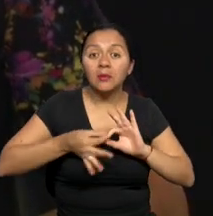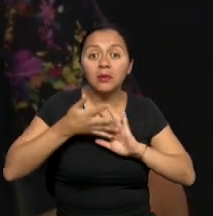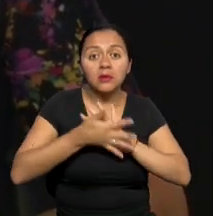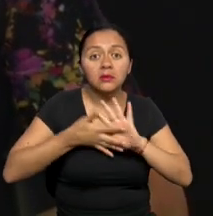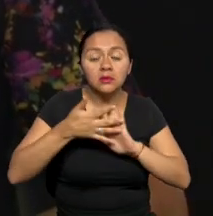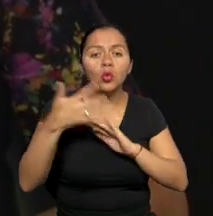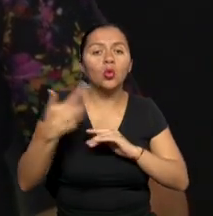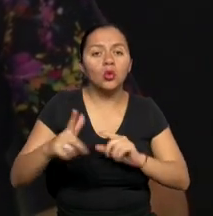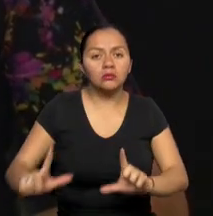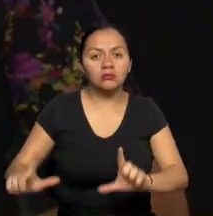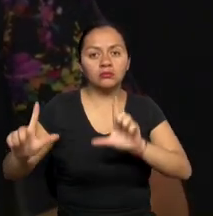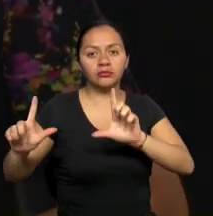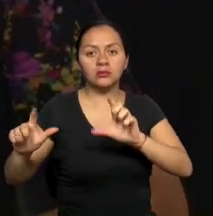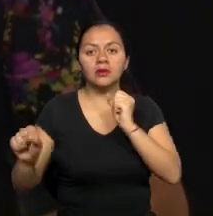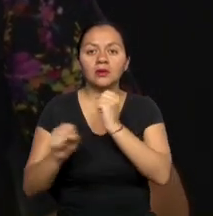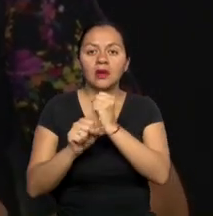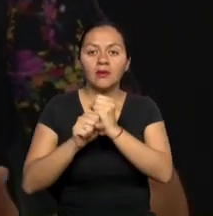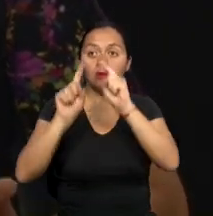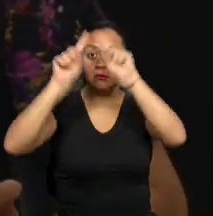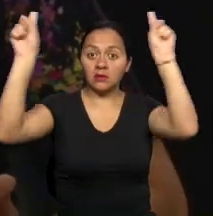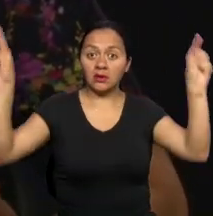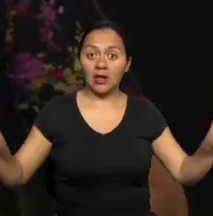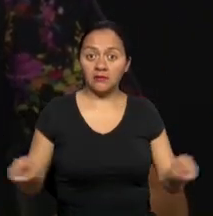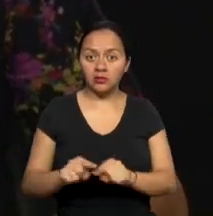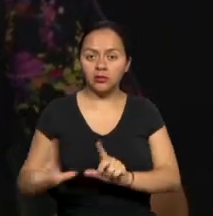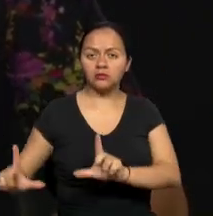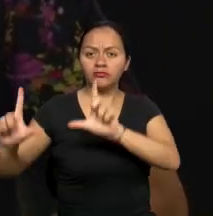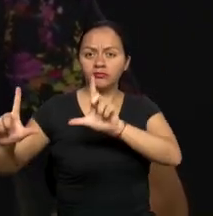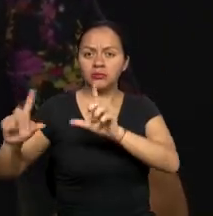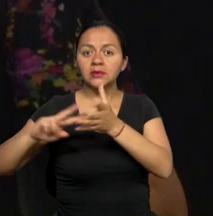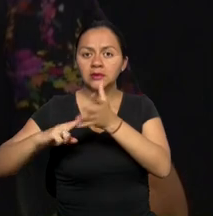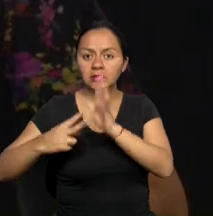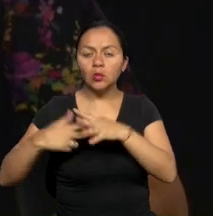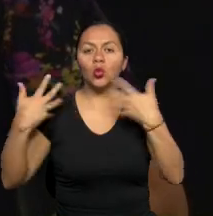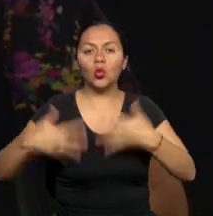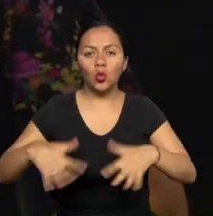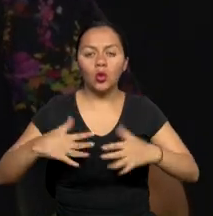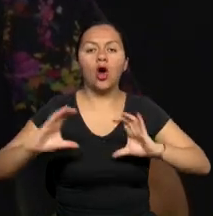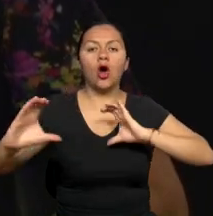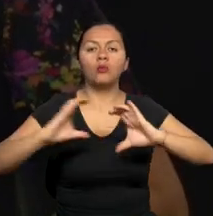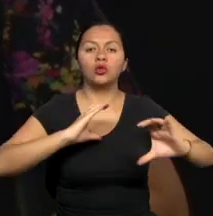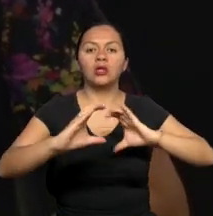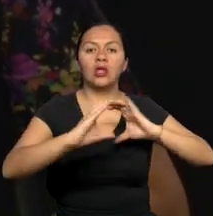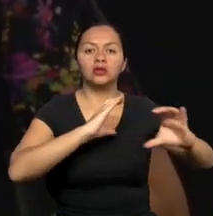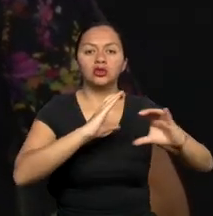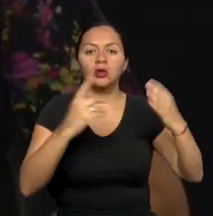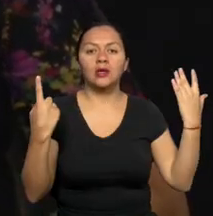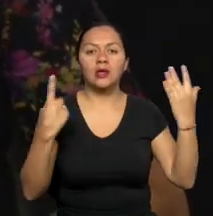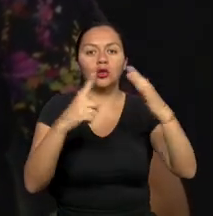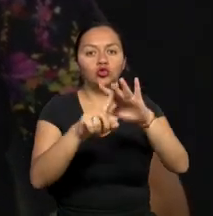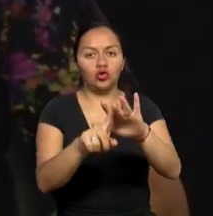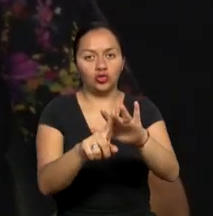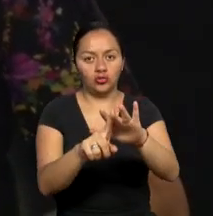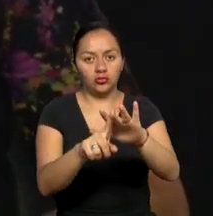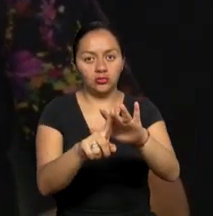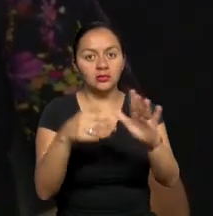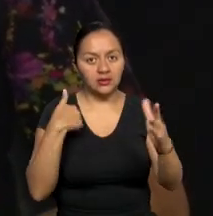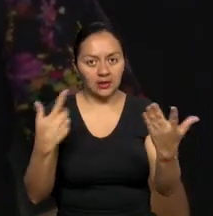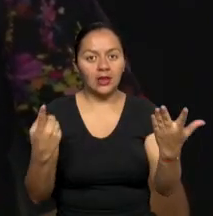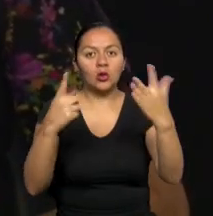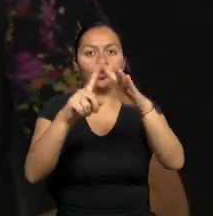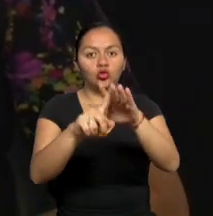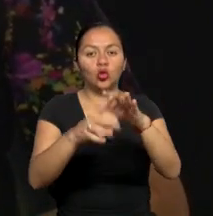señas dignifica la pantalla porque ya estamos hablando de medios de comunicación verdaderamente inclusivos.